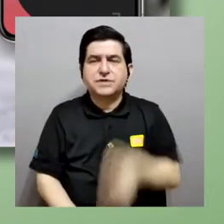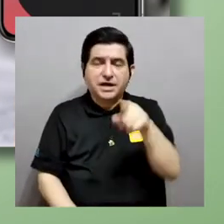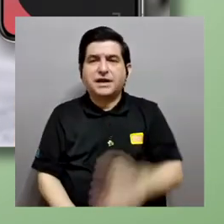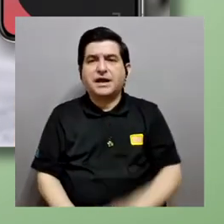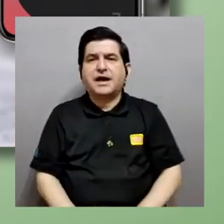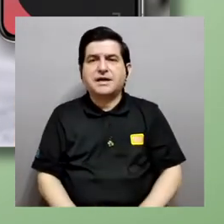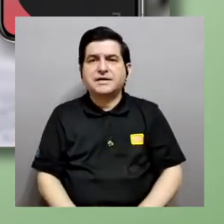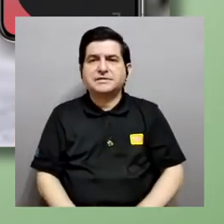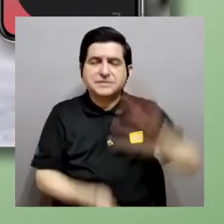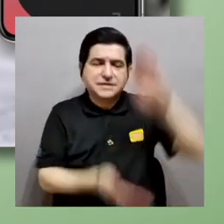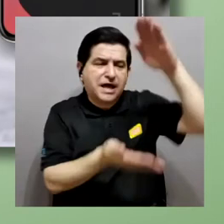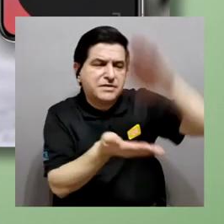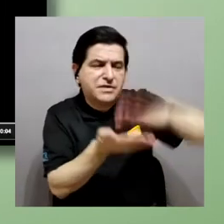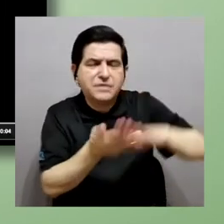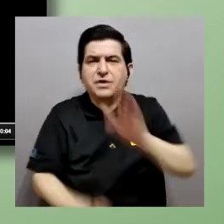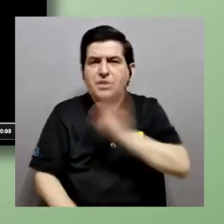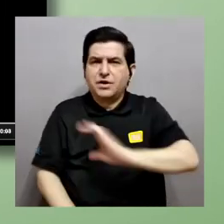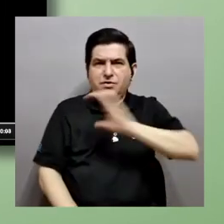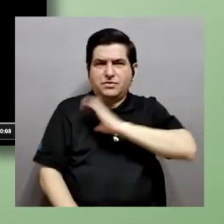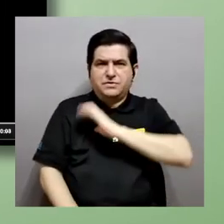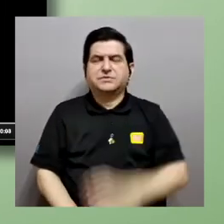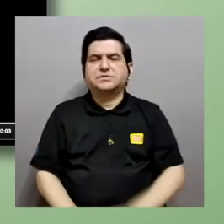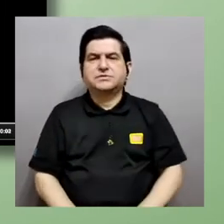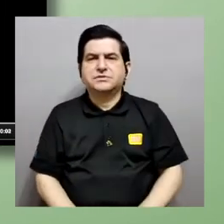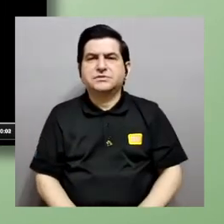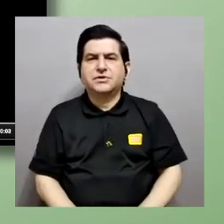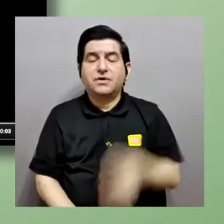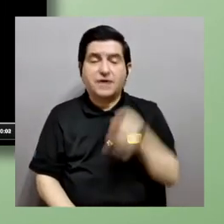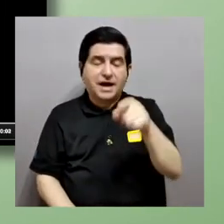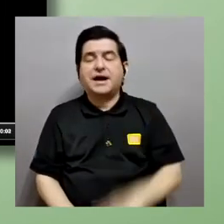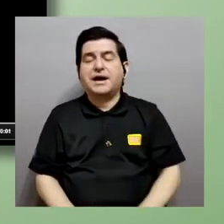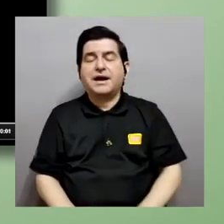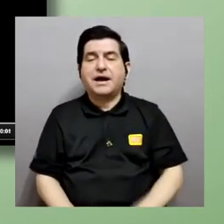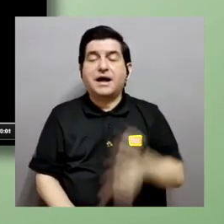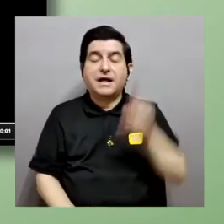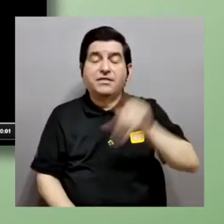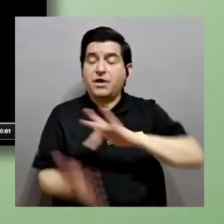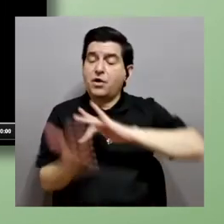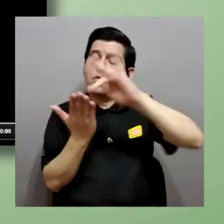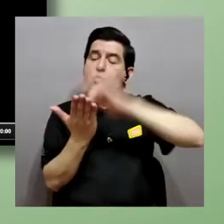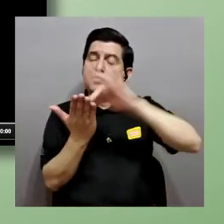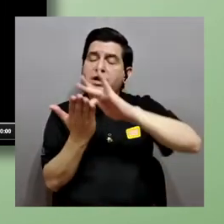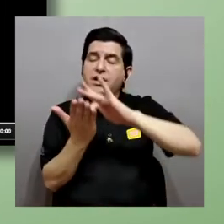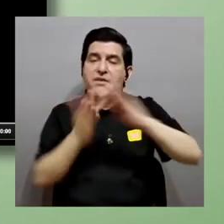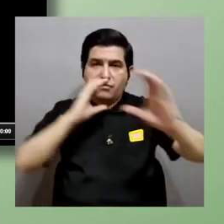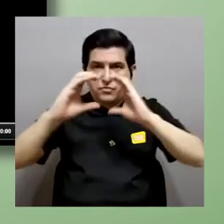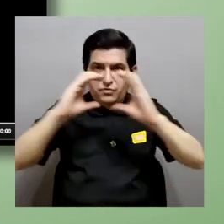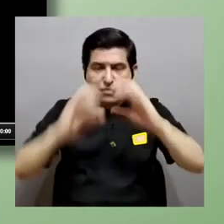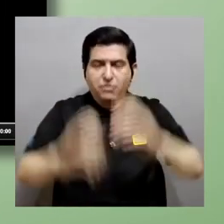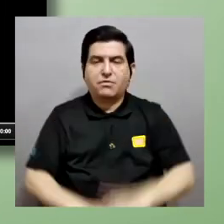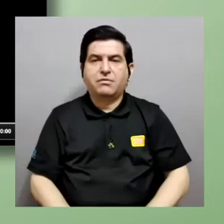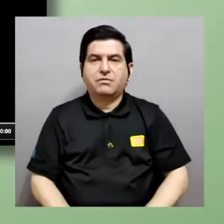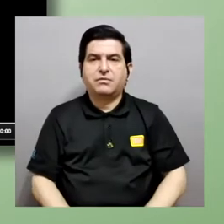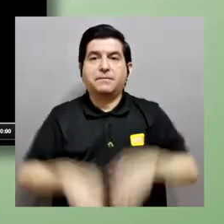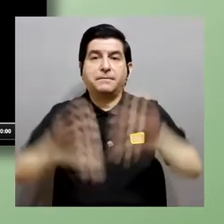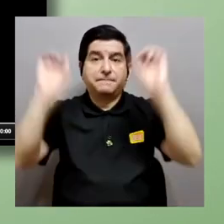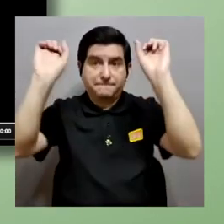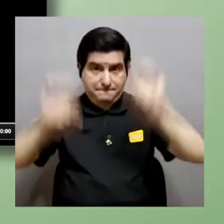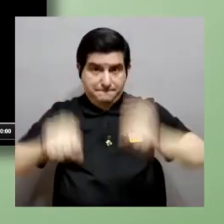mitigar este comportamiento. Utilizamos señales de ultrasonido que emitimos de un teléfono celular para